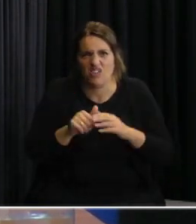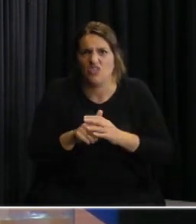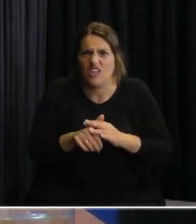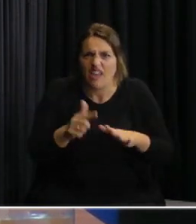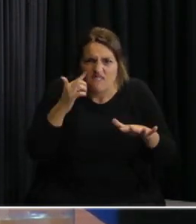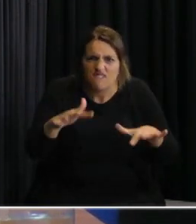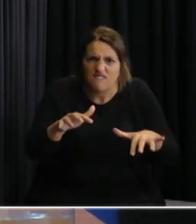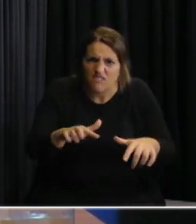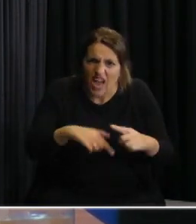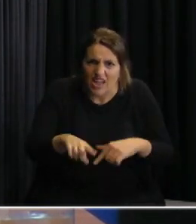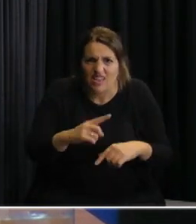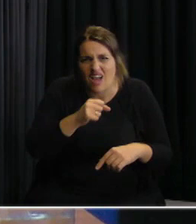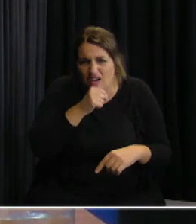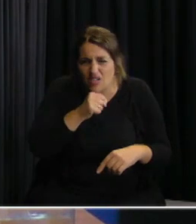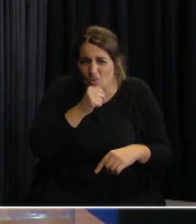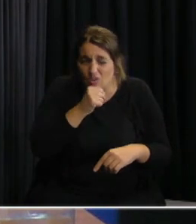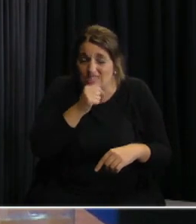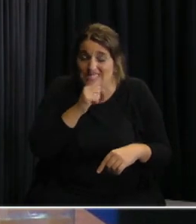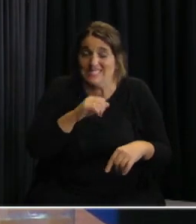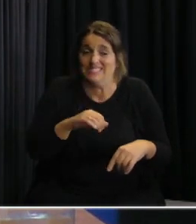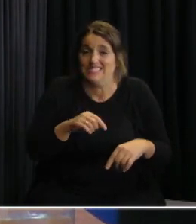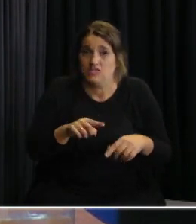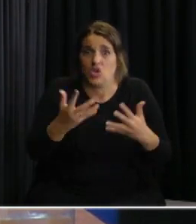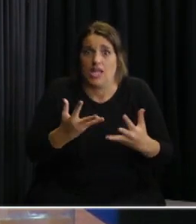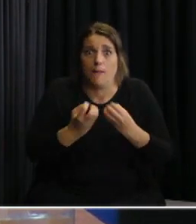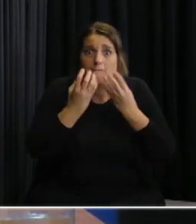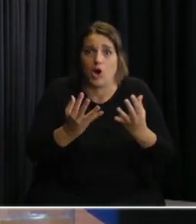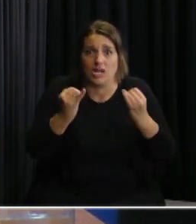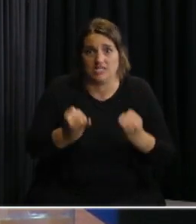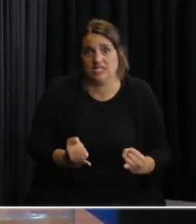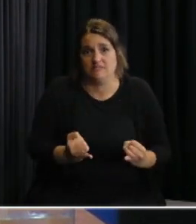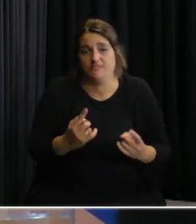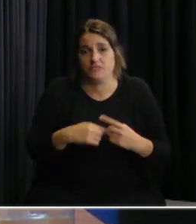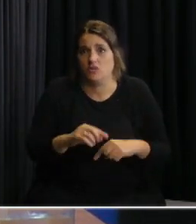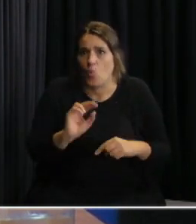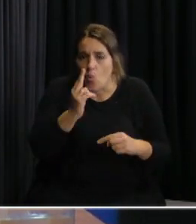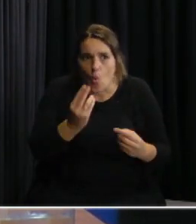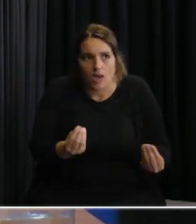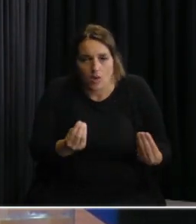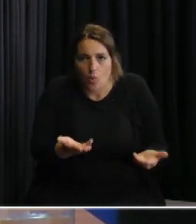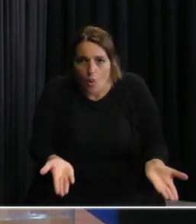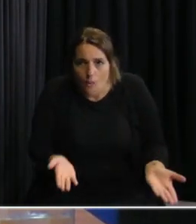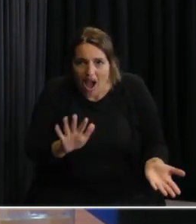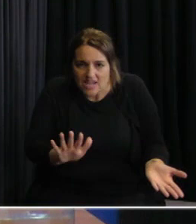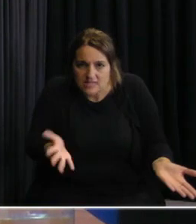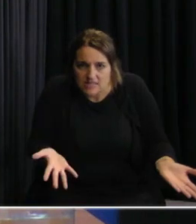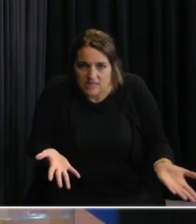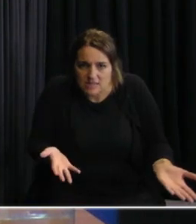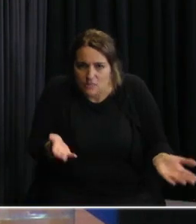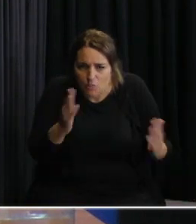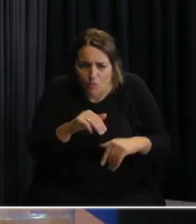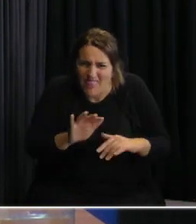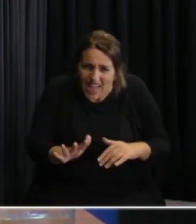mayores y eso es todo lo que queremos mejorar eso es todo lo que en Uruguay no puede seguir pasando entonces